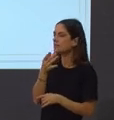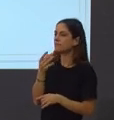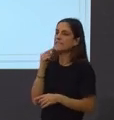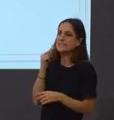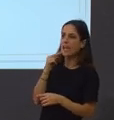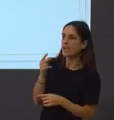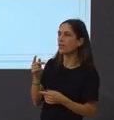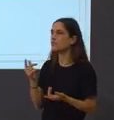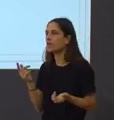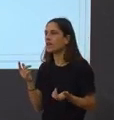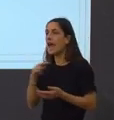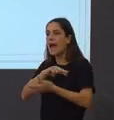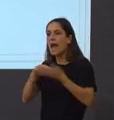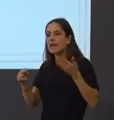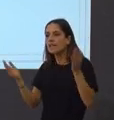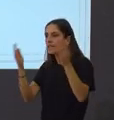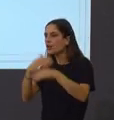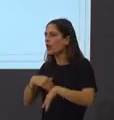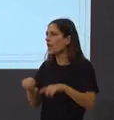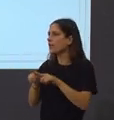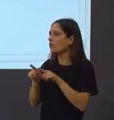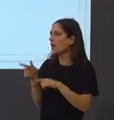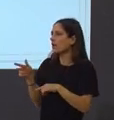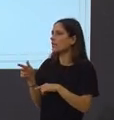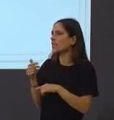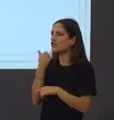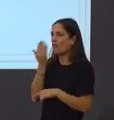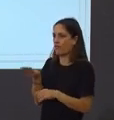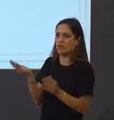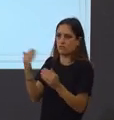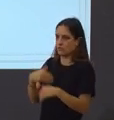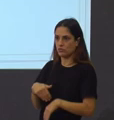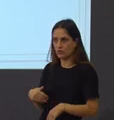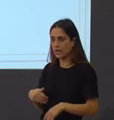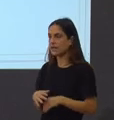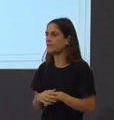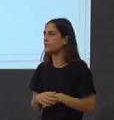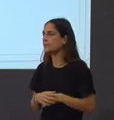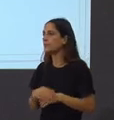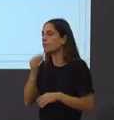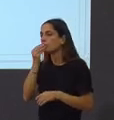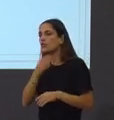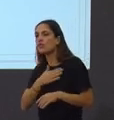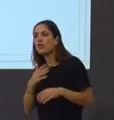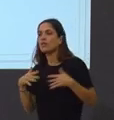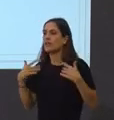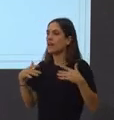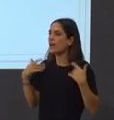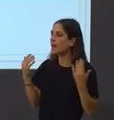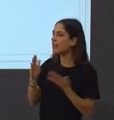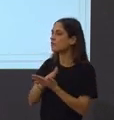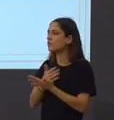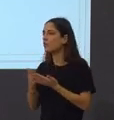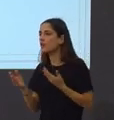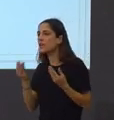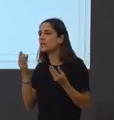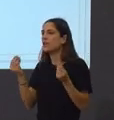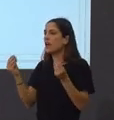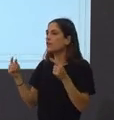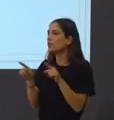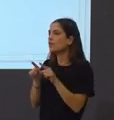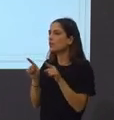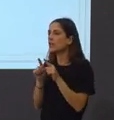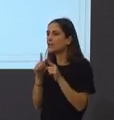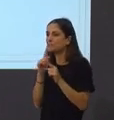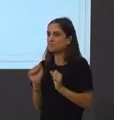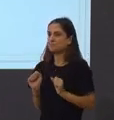demasiado dereito a ser fea. No, digamos, no. Doce, alegre, poética, moi tribalizada,